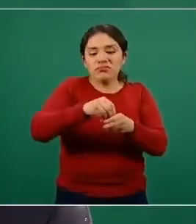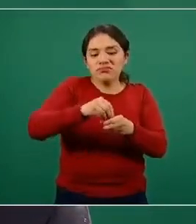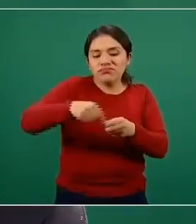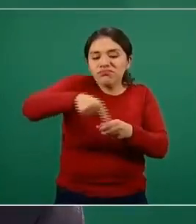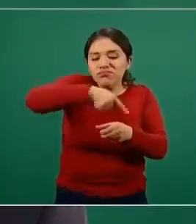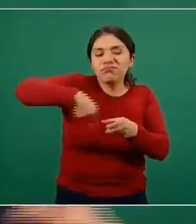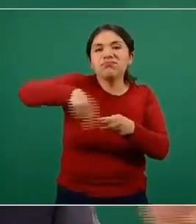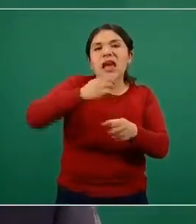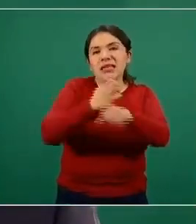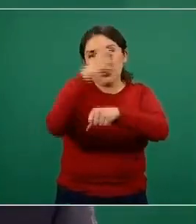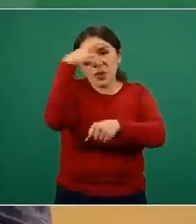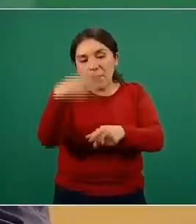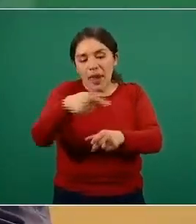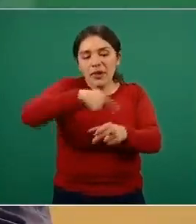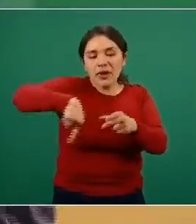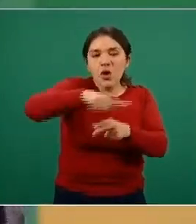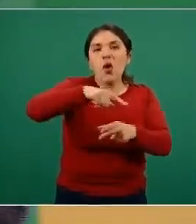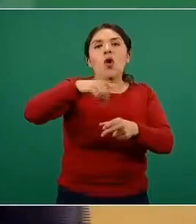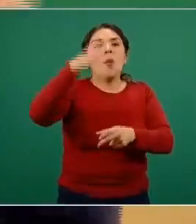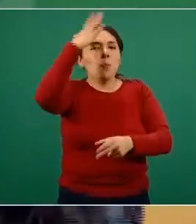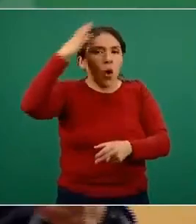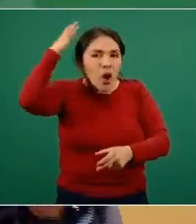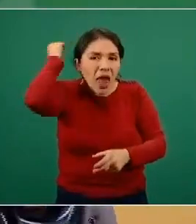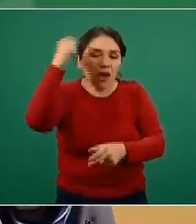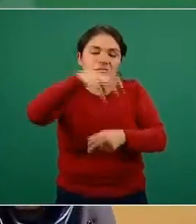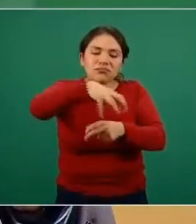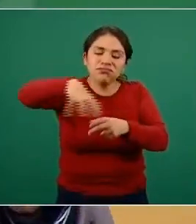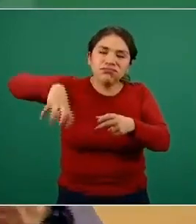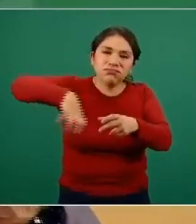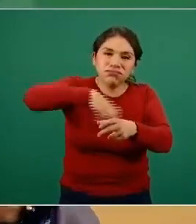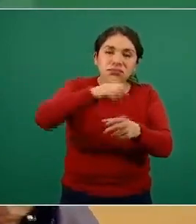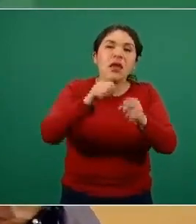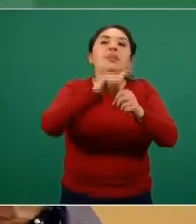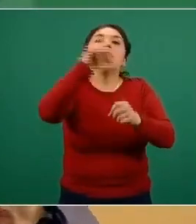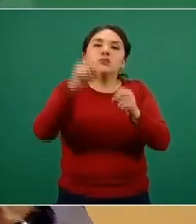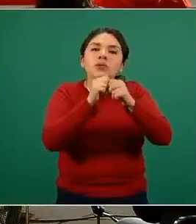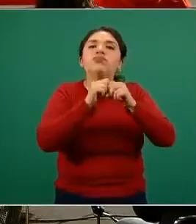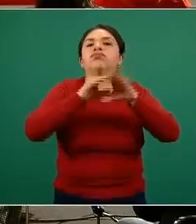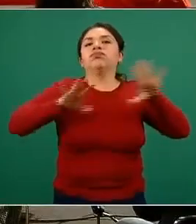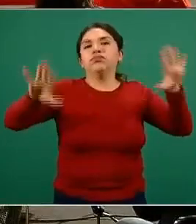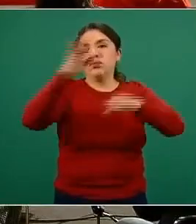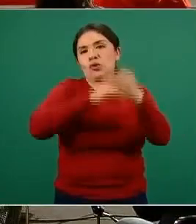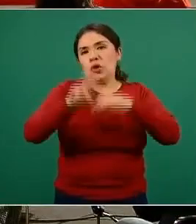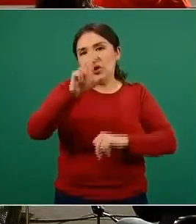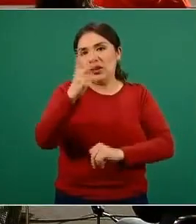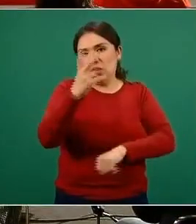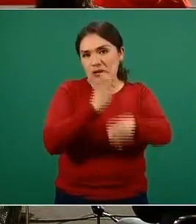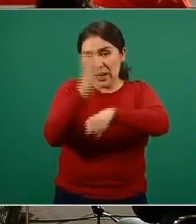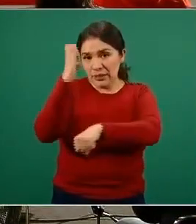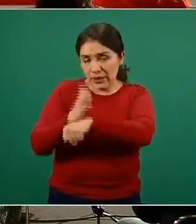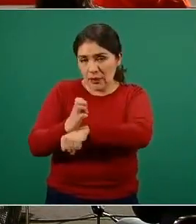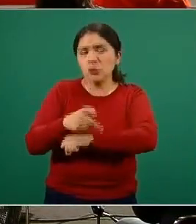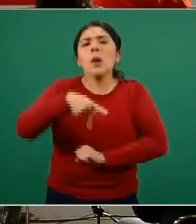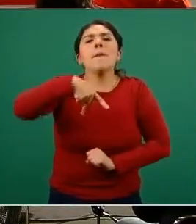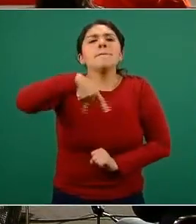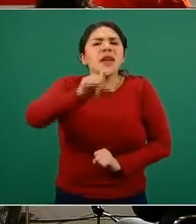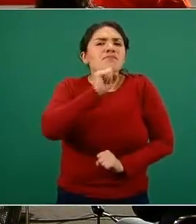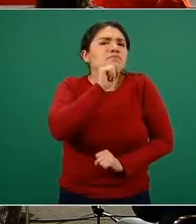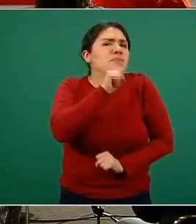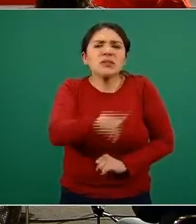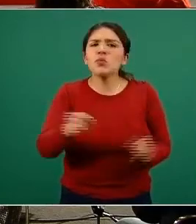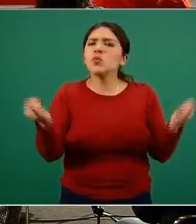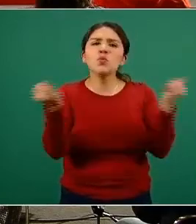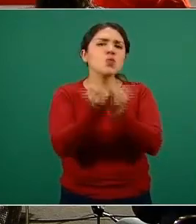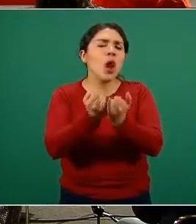zona conurbana del Estado de México, la megalópolis y posteriormente todas las entidades federativas. Pero también este mismo